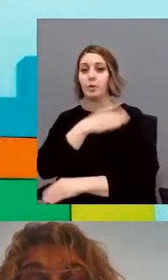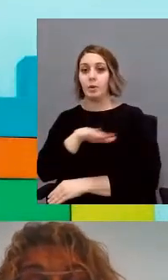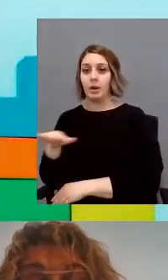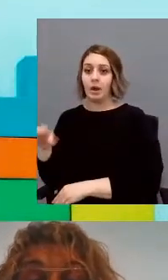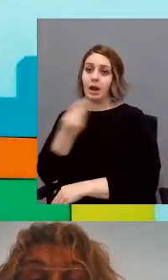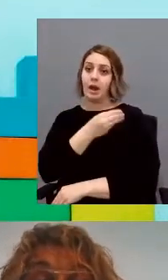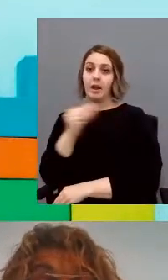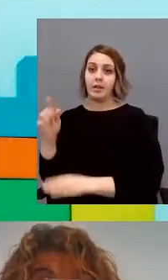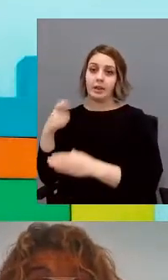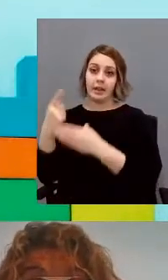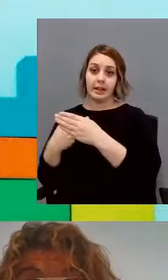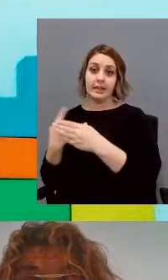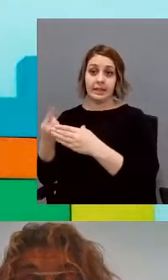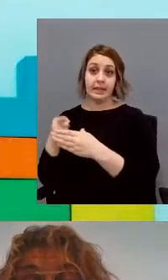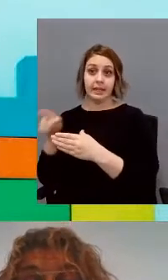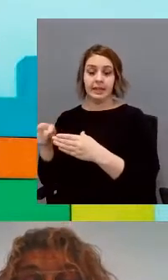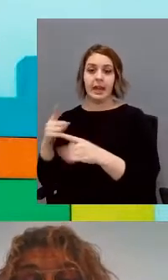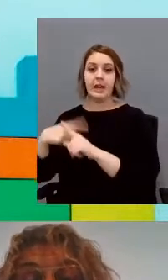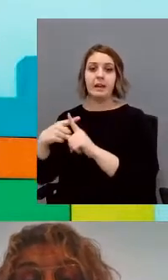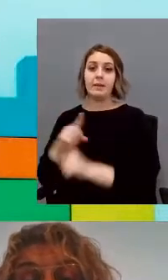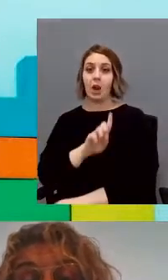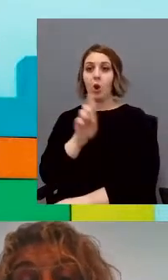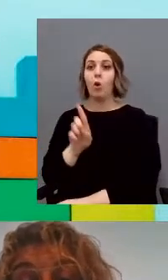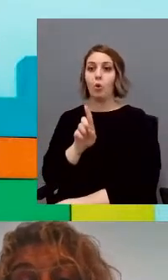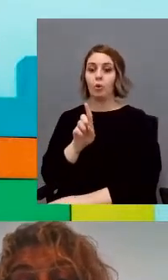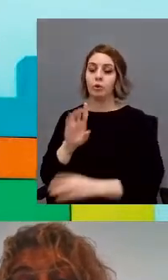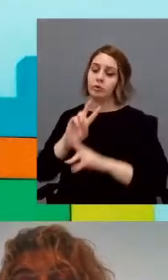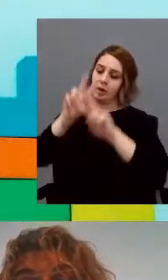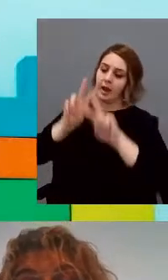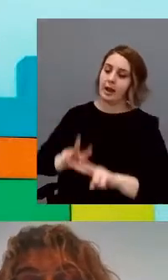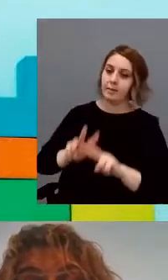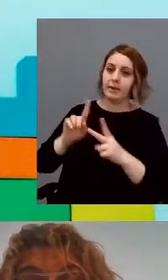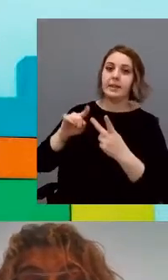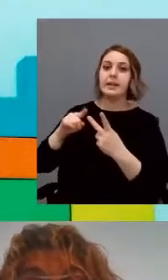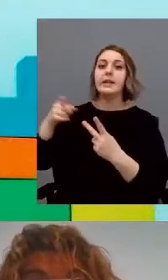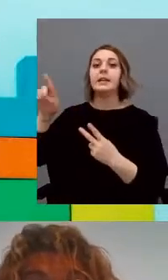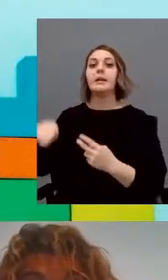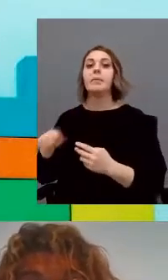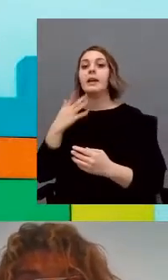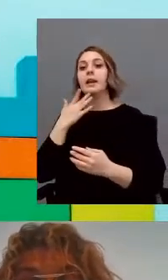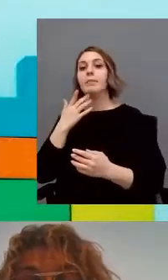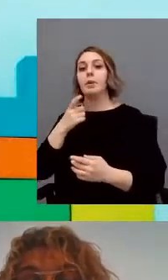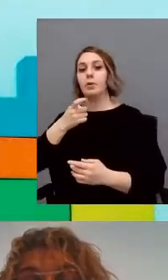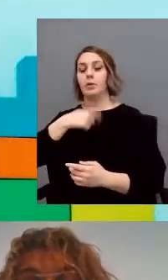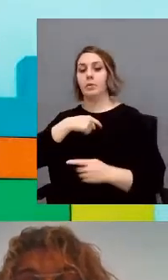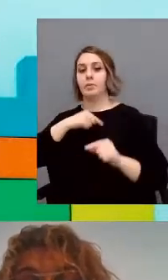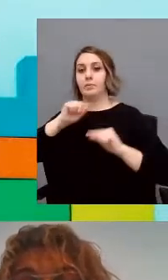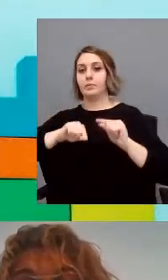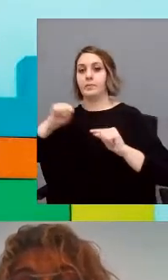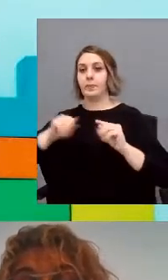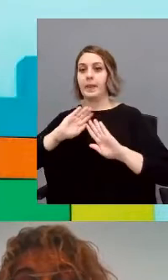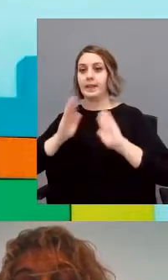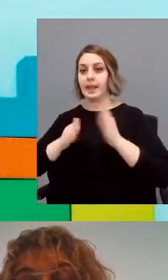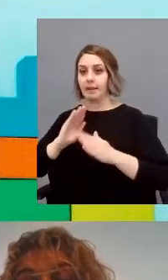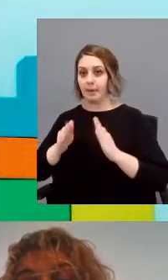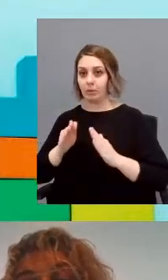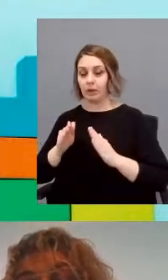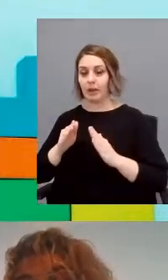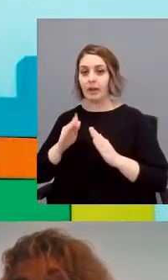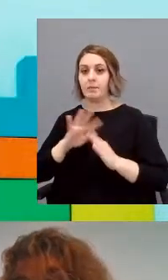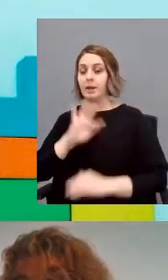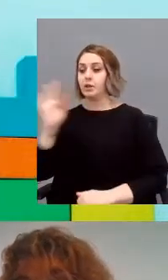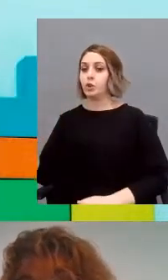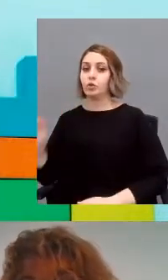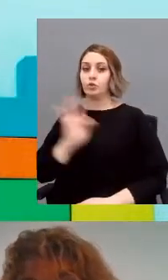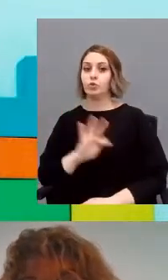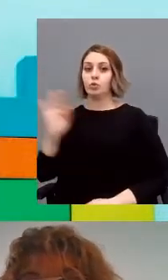adolescentes con trastornos del espectro del autismo, de nivel 1, así como la variabilidad de la frecuencia cardíaca del terapeuta y la alternancia de turno